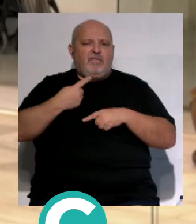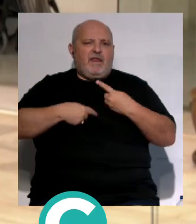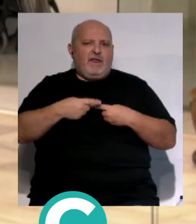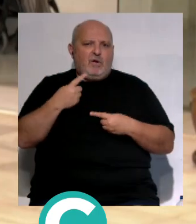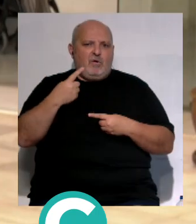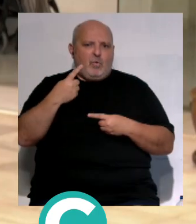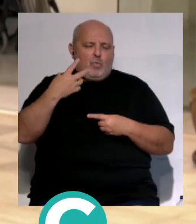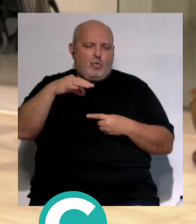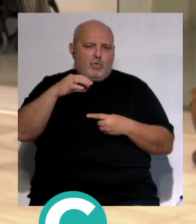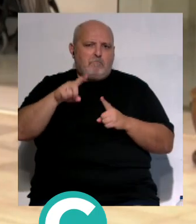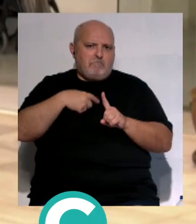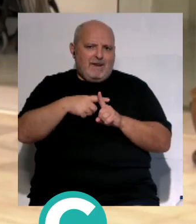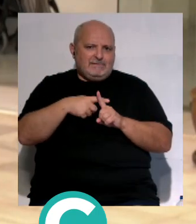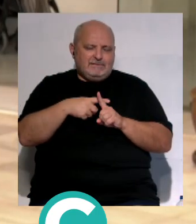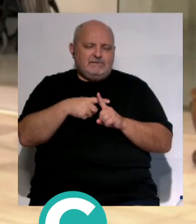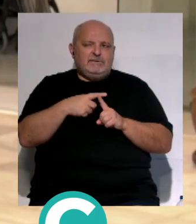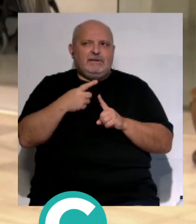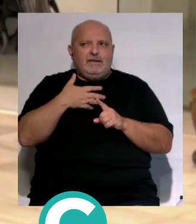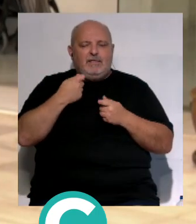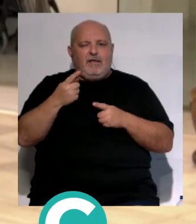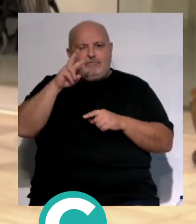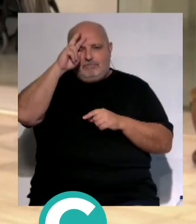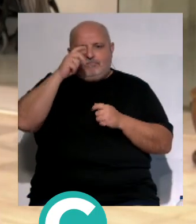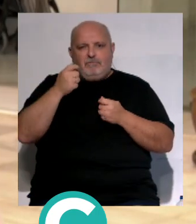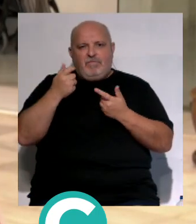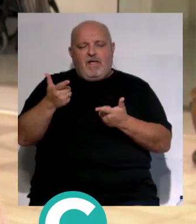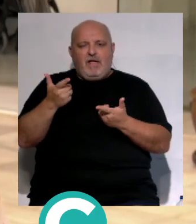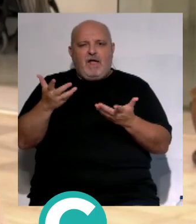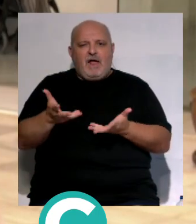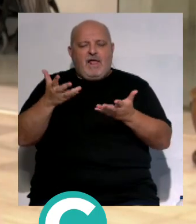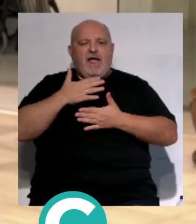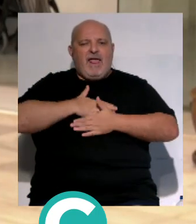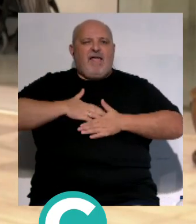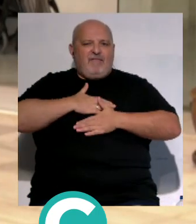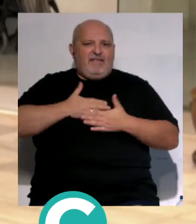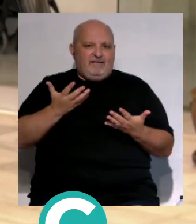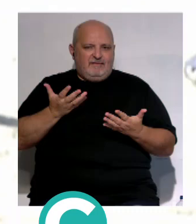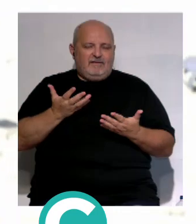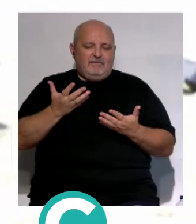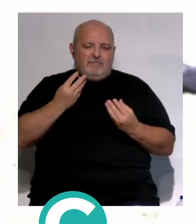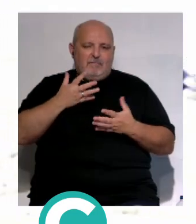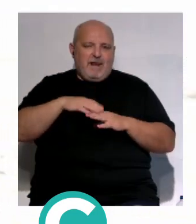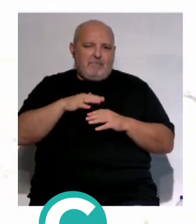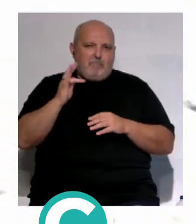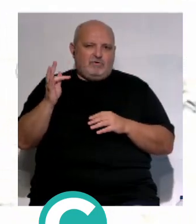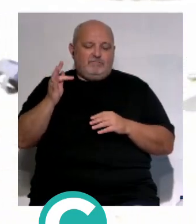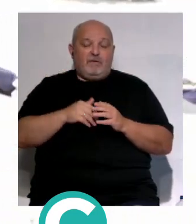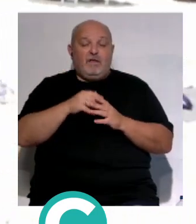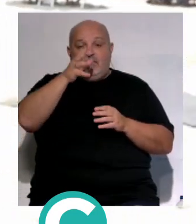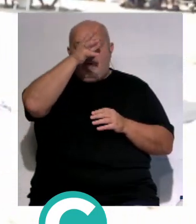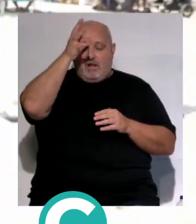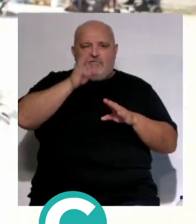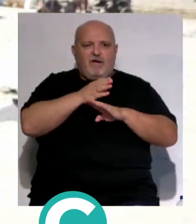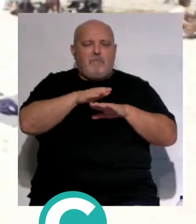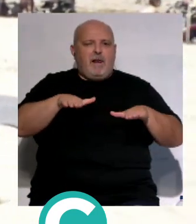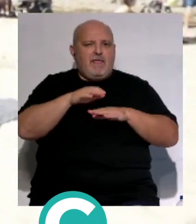diaria, sino que nosotros tenemos que procurar que su vida sea lo más agradable y lo mejor posible. Si estamos en verano, pues van